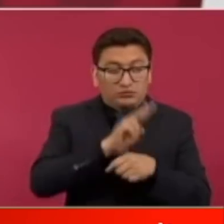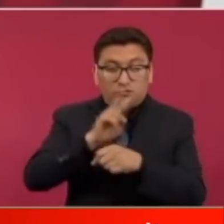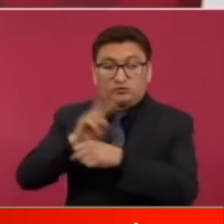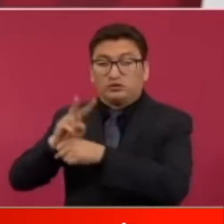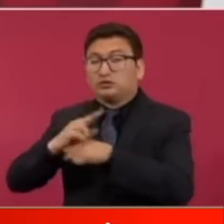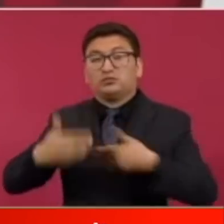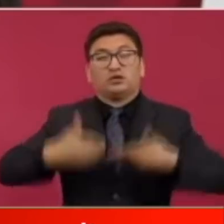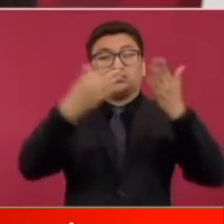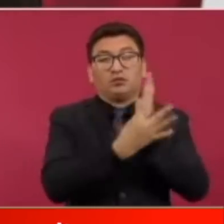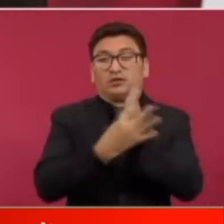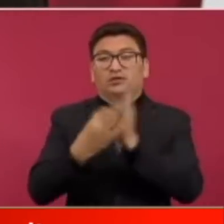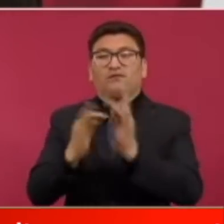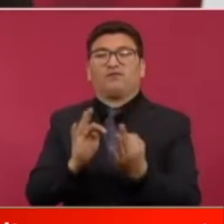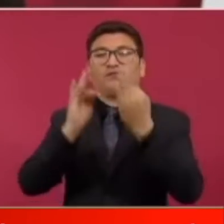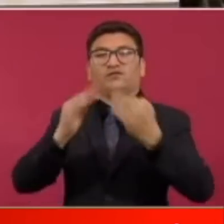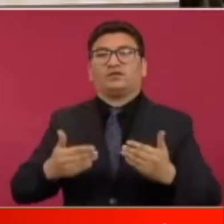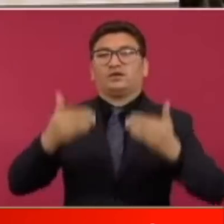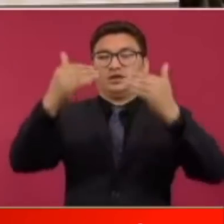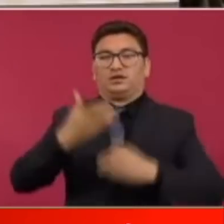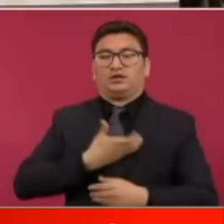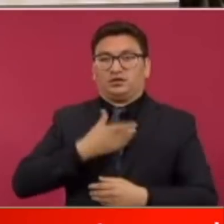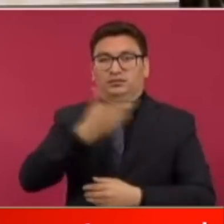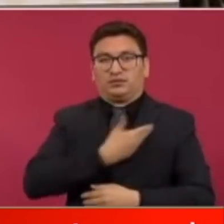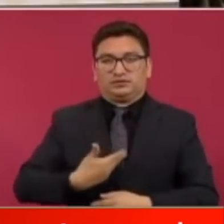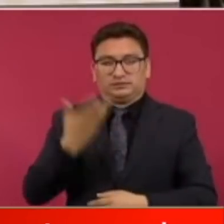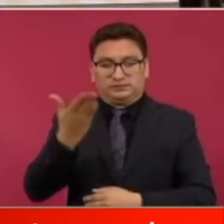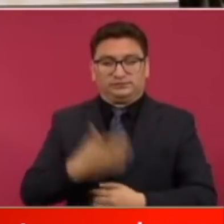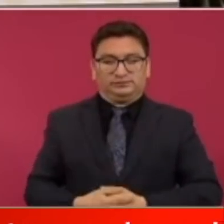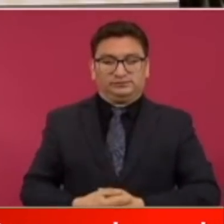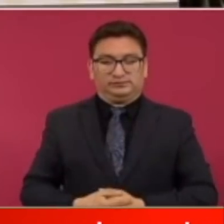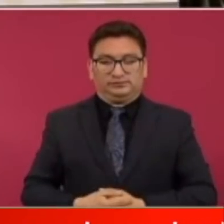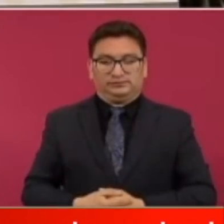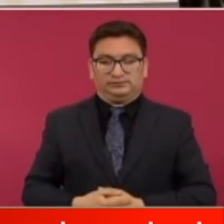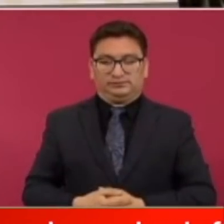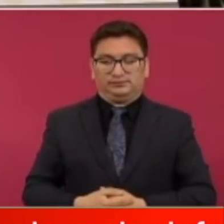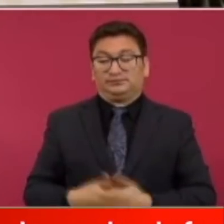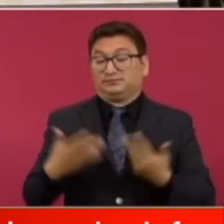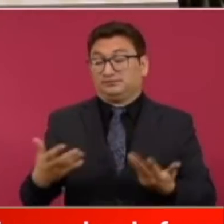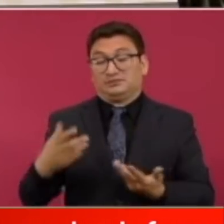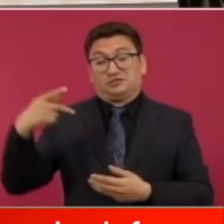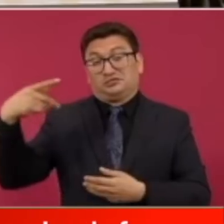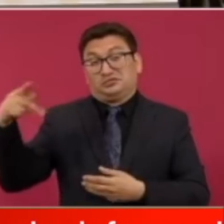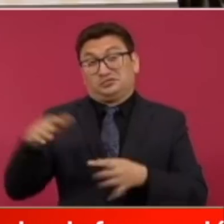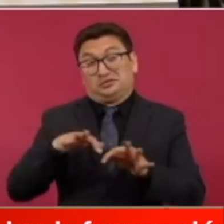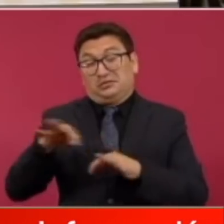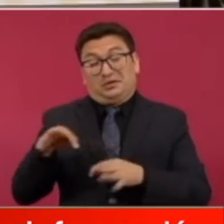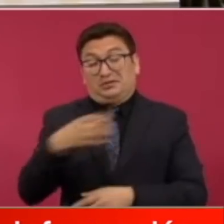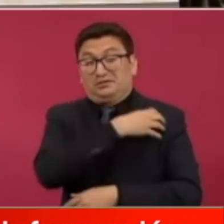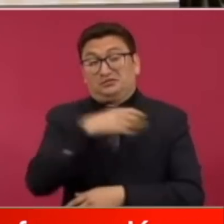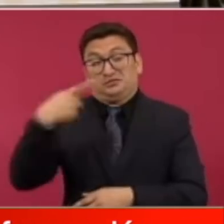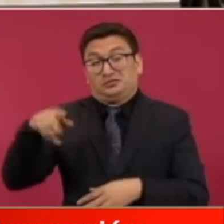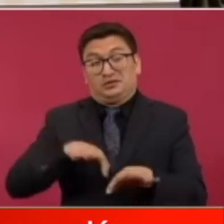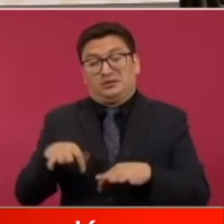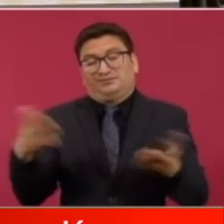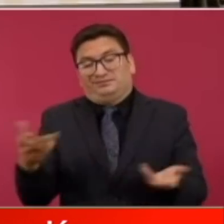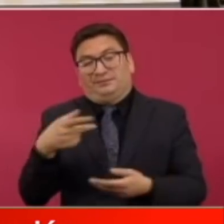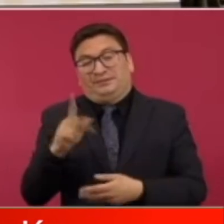vallas metálicas frente a palacio nacional pues es su trabajo del general pero miren